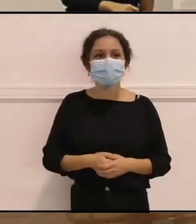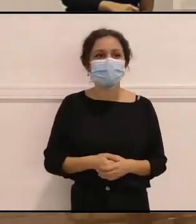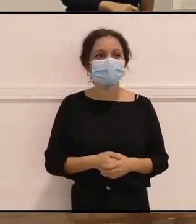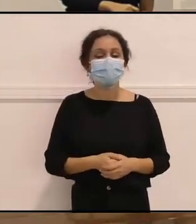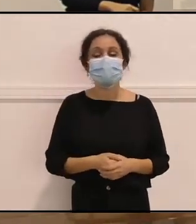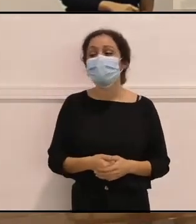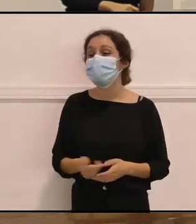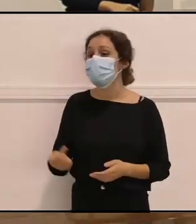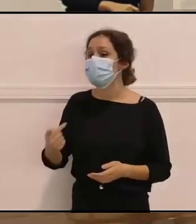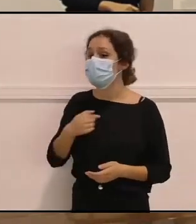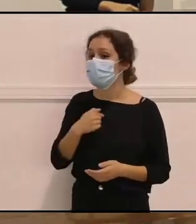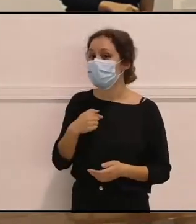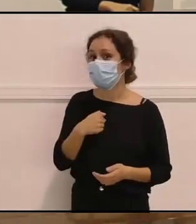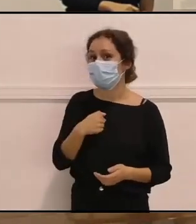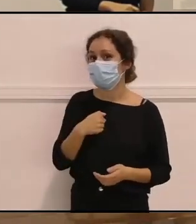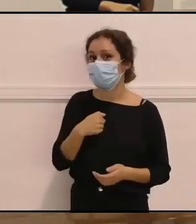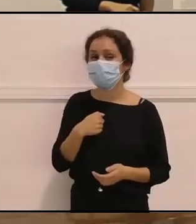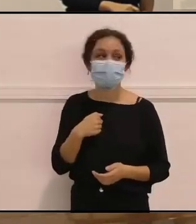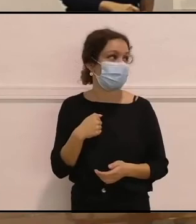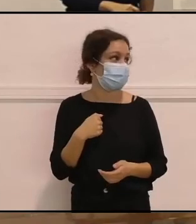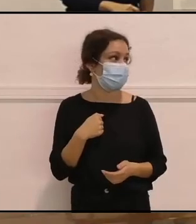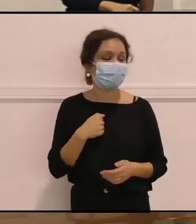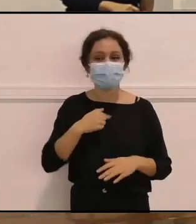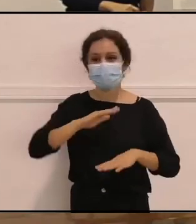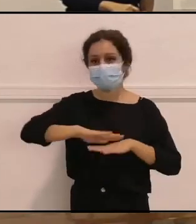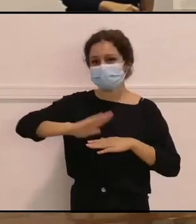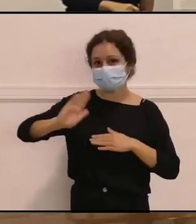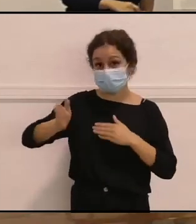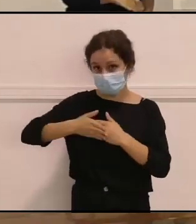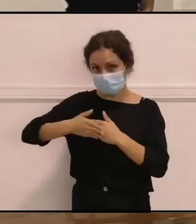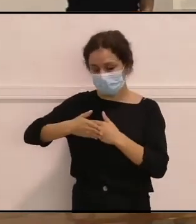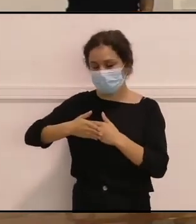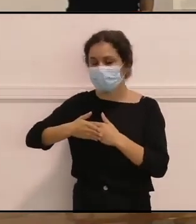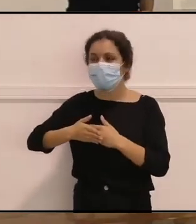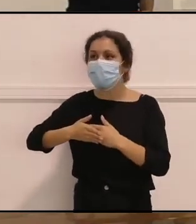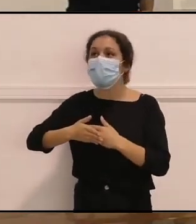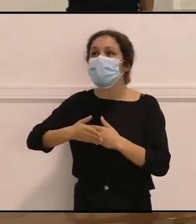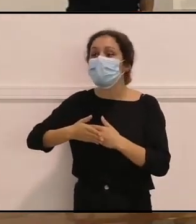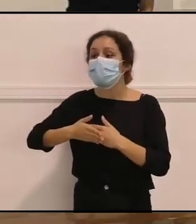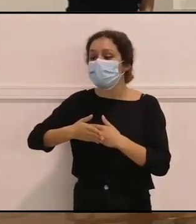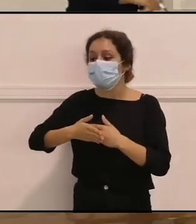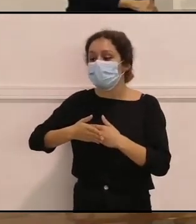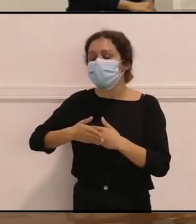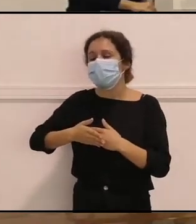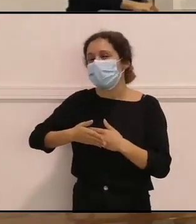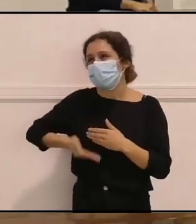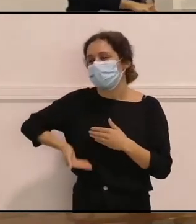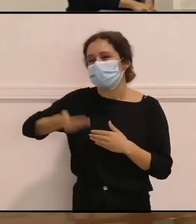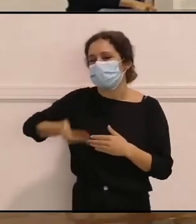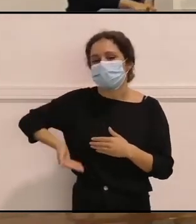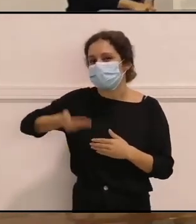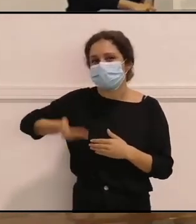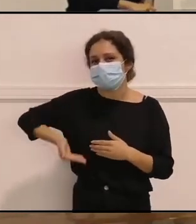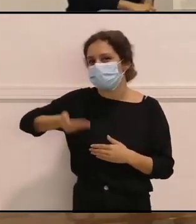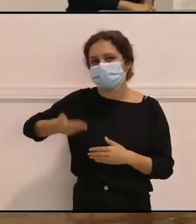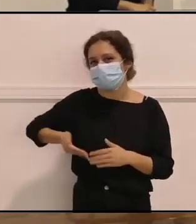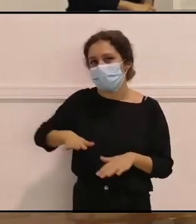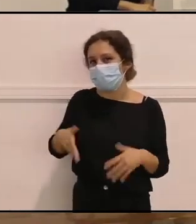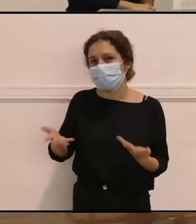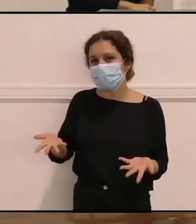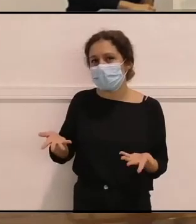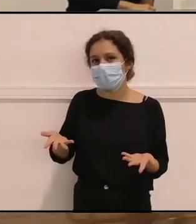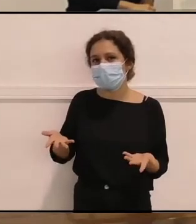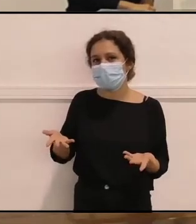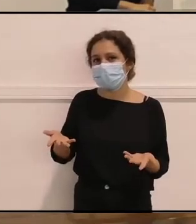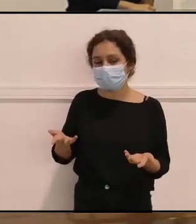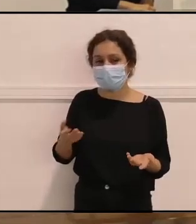Yo por cerrar con todo lo que han dicho también, creo que es súper, súper, súper importante, a